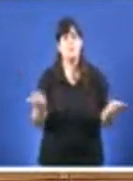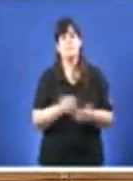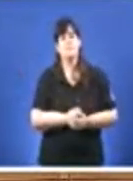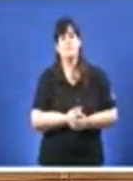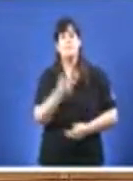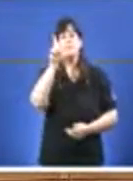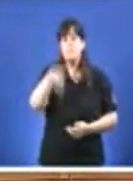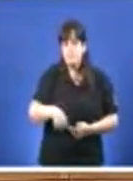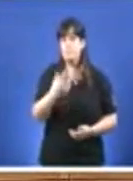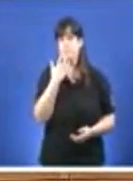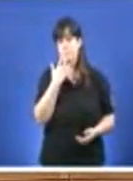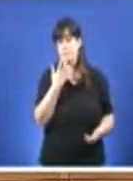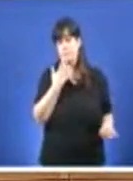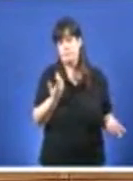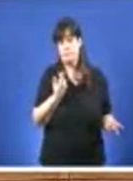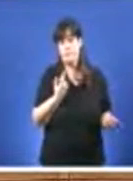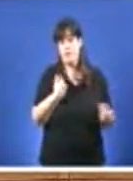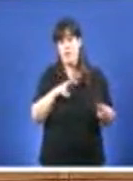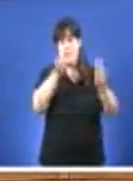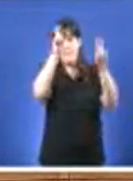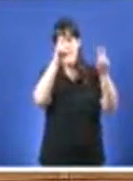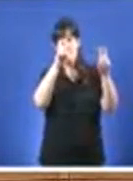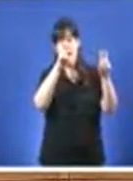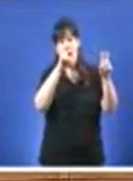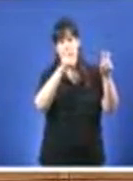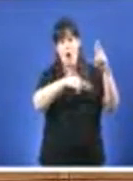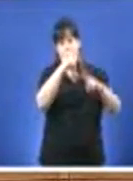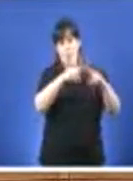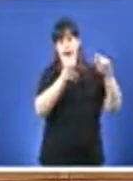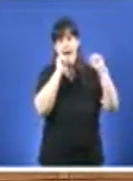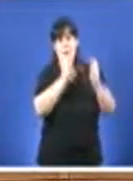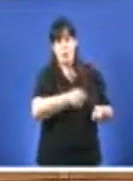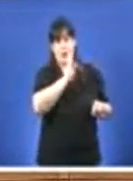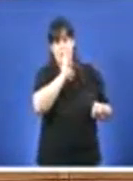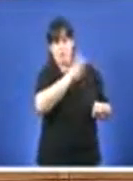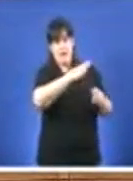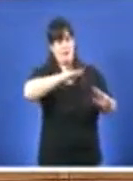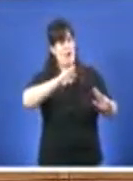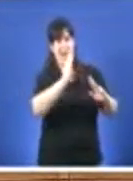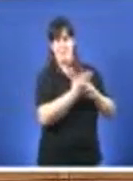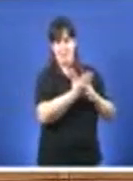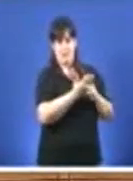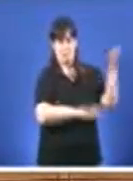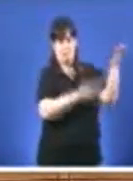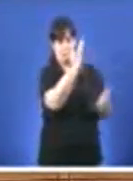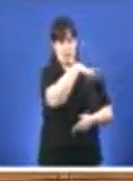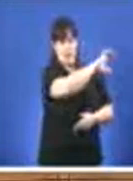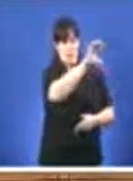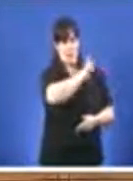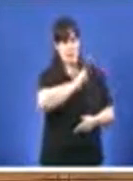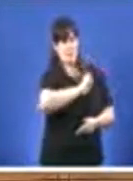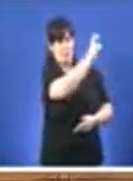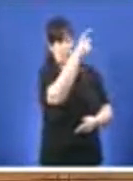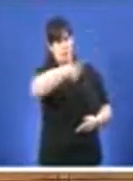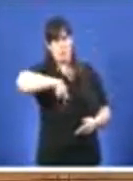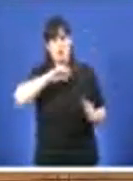ás abxudicacións directas á metade do resto das administracións públicas de España. Por exemplo, obligando por